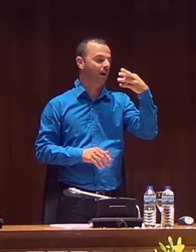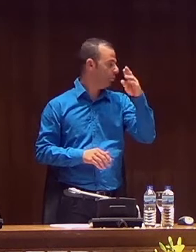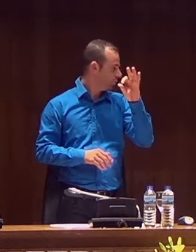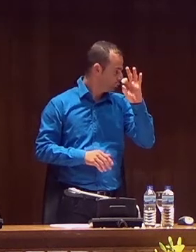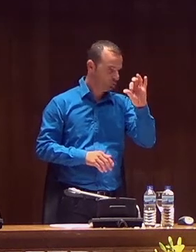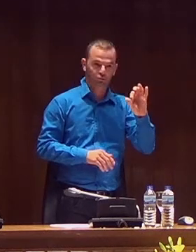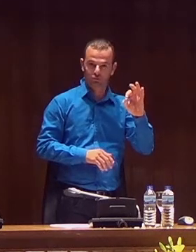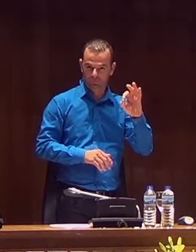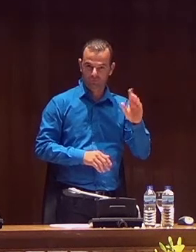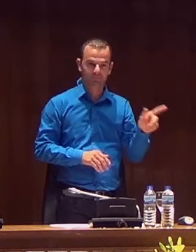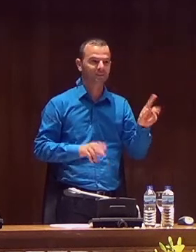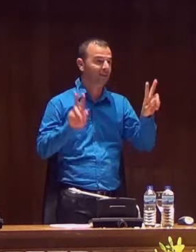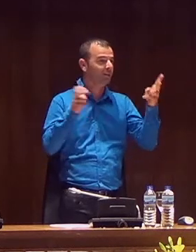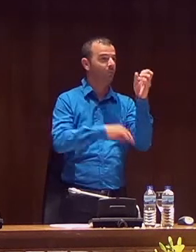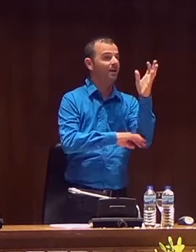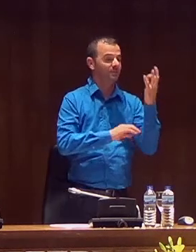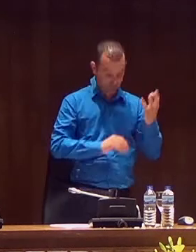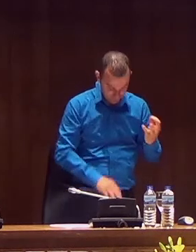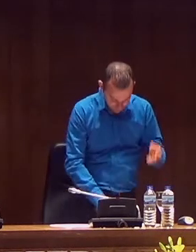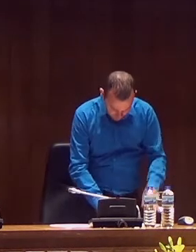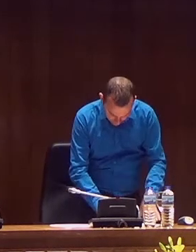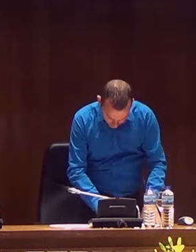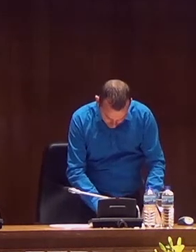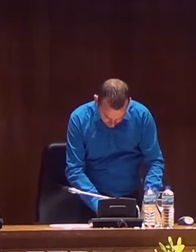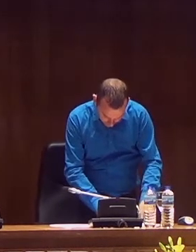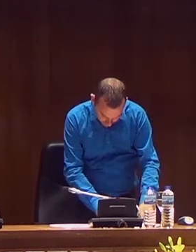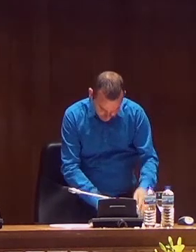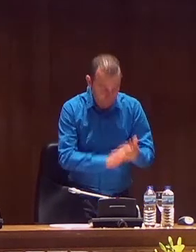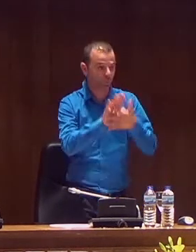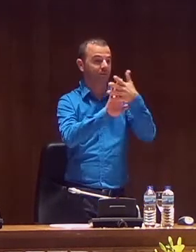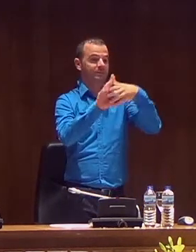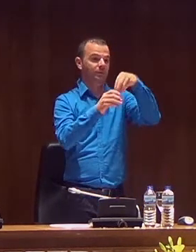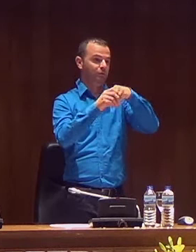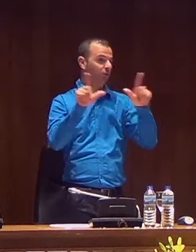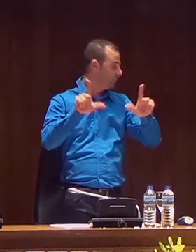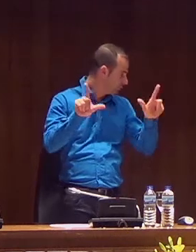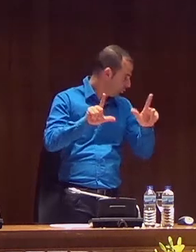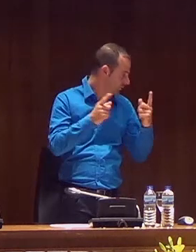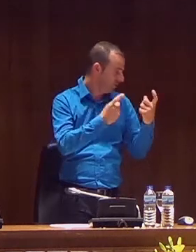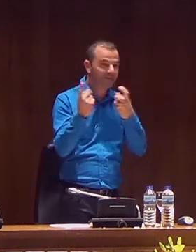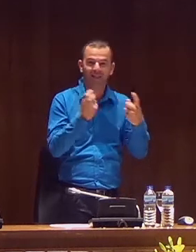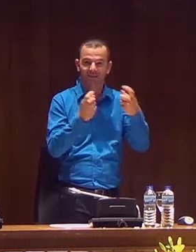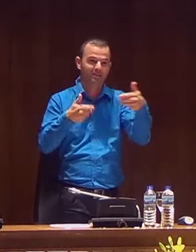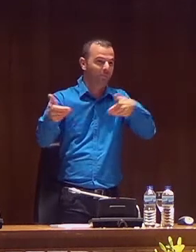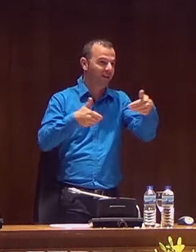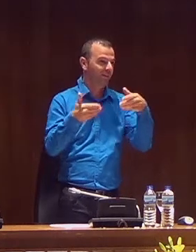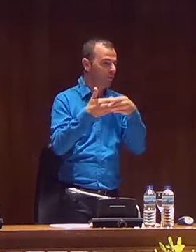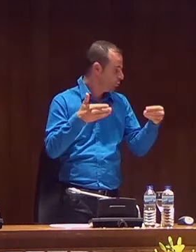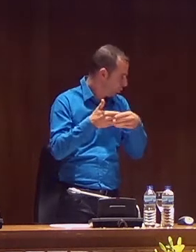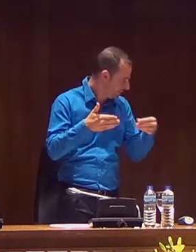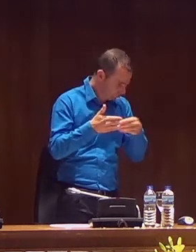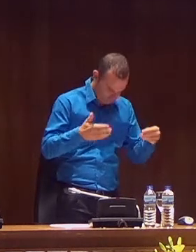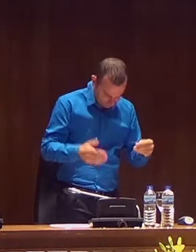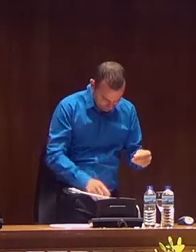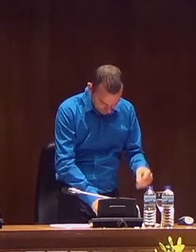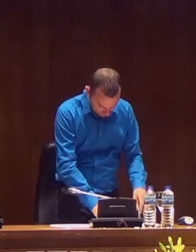Sabroso. Ella va a hablarnos sobre la lengua de signos en televisión y las necesidades